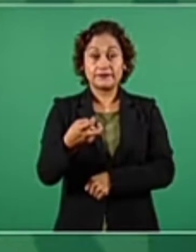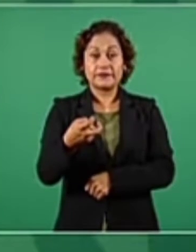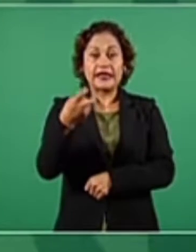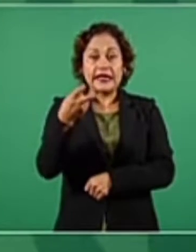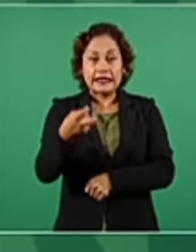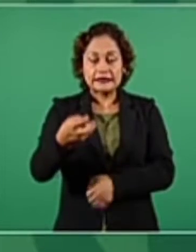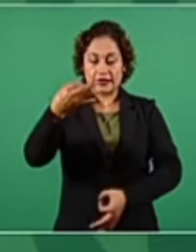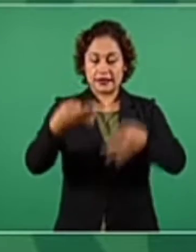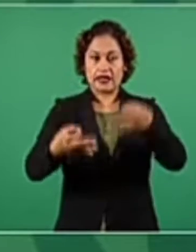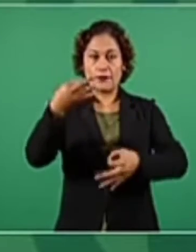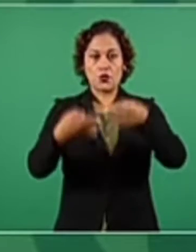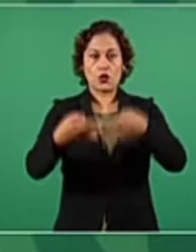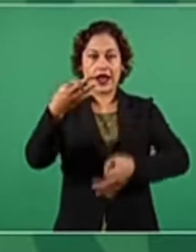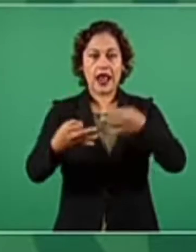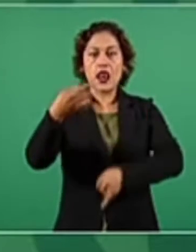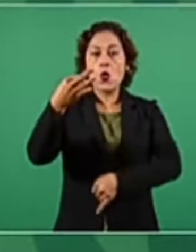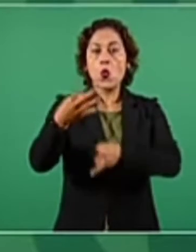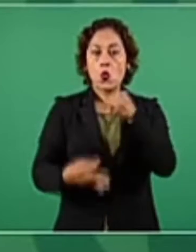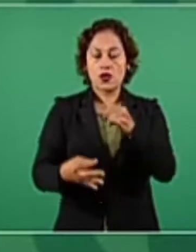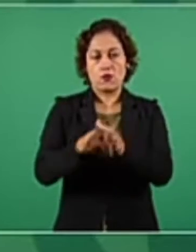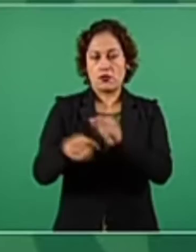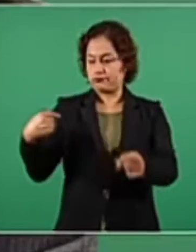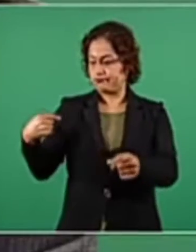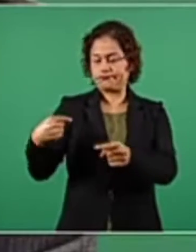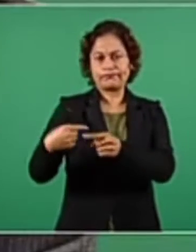son definitivas.